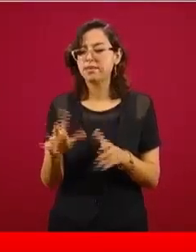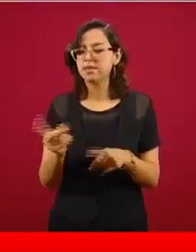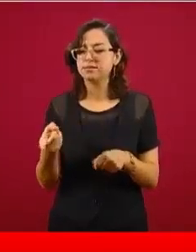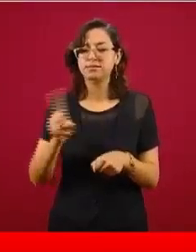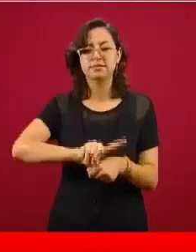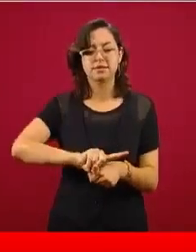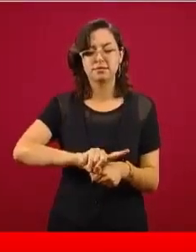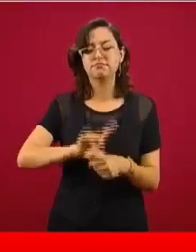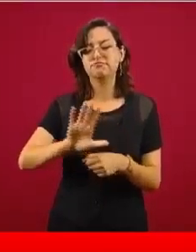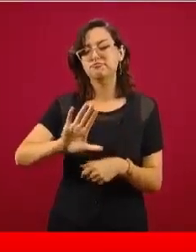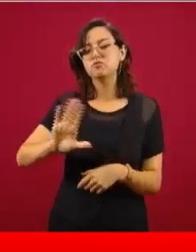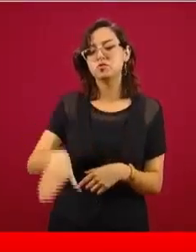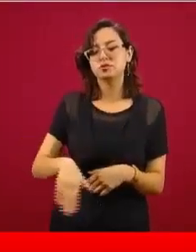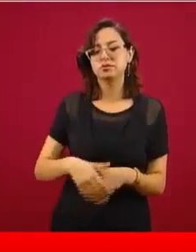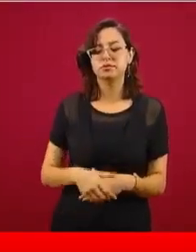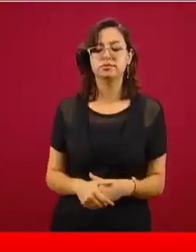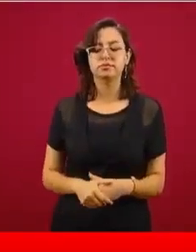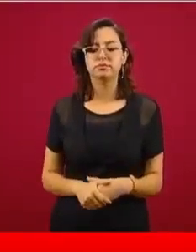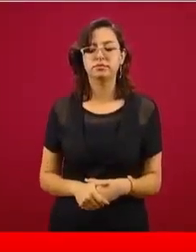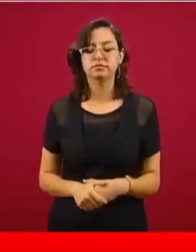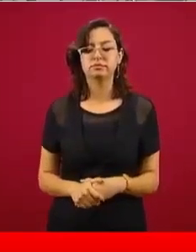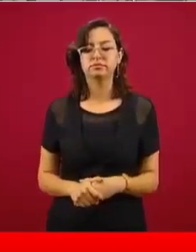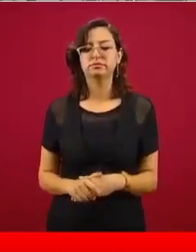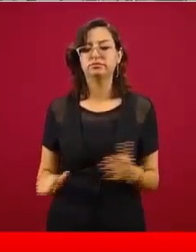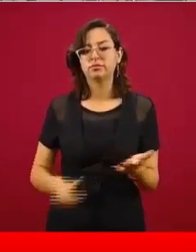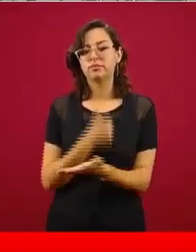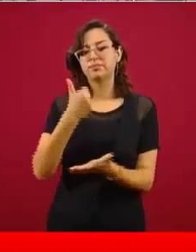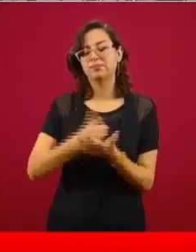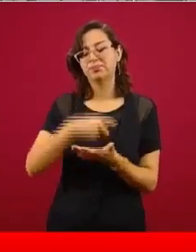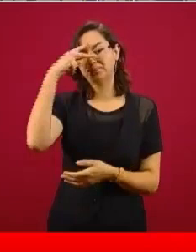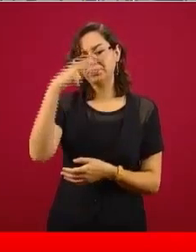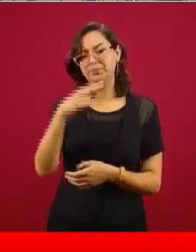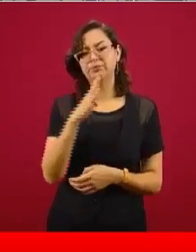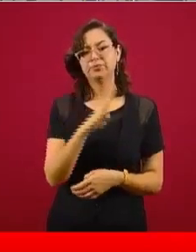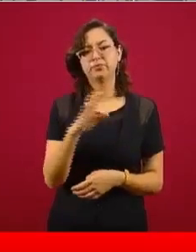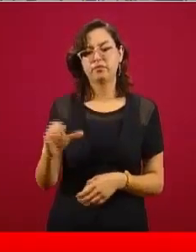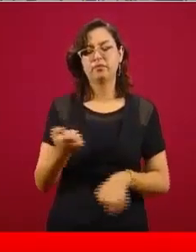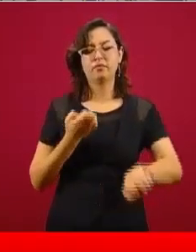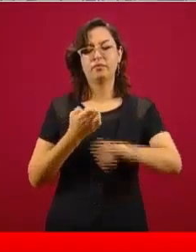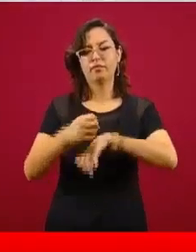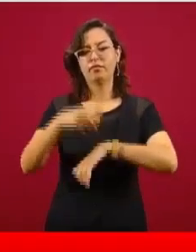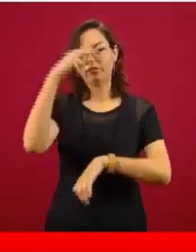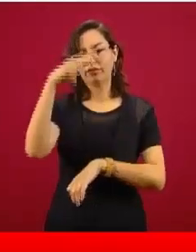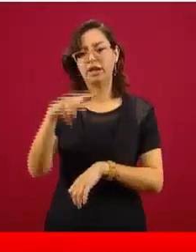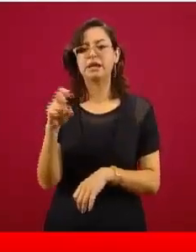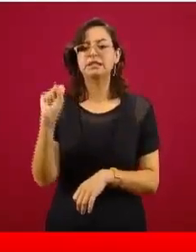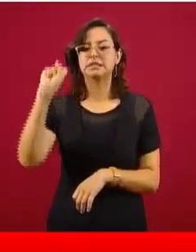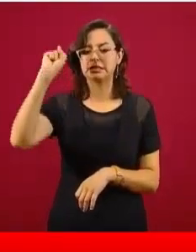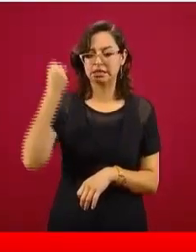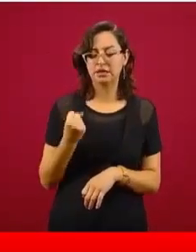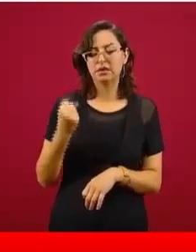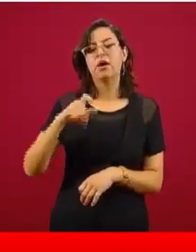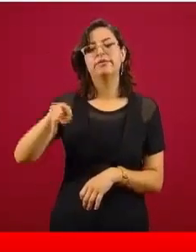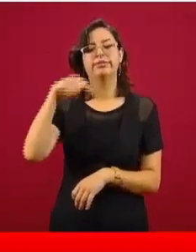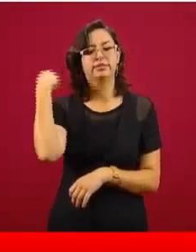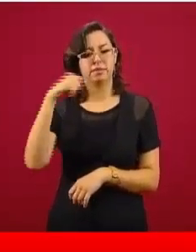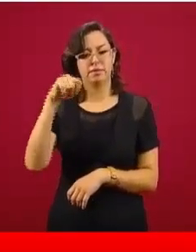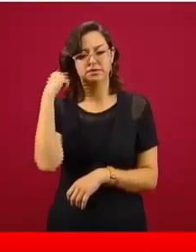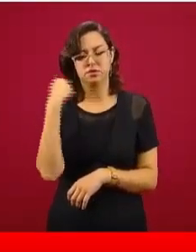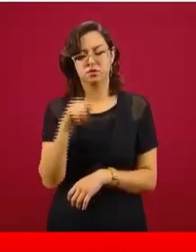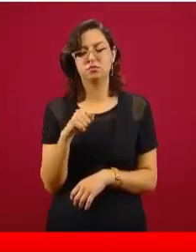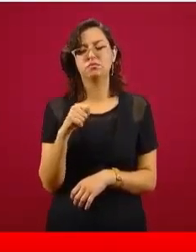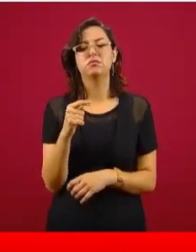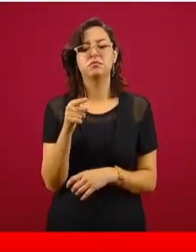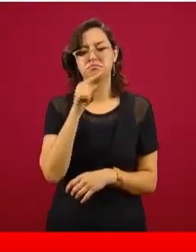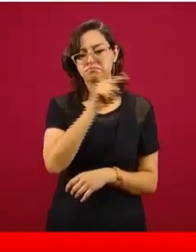siguientes. Ciudad de México, Baja California, Estado de México y Sinaloa, seguidos de Tabasco, las zonas